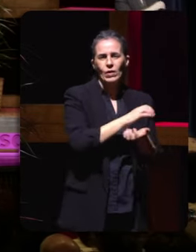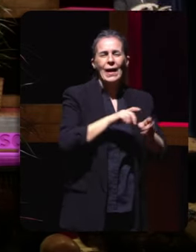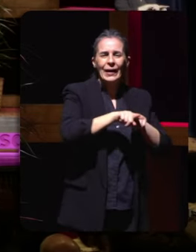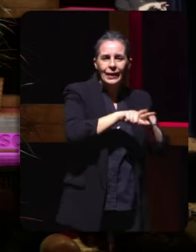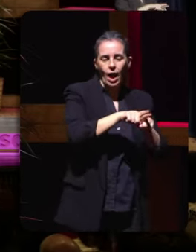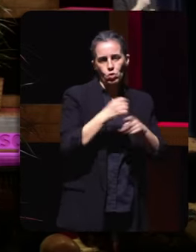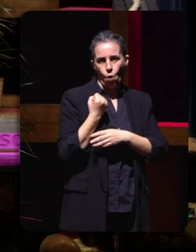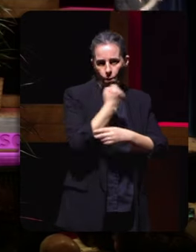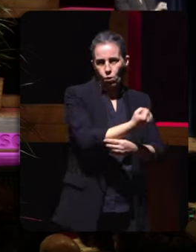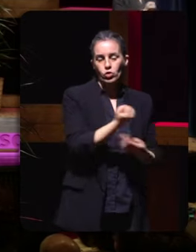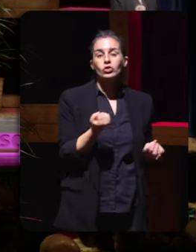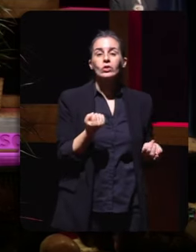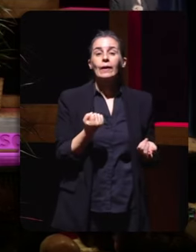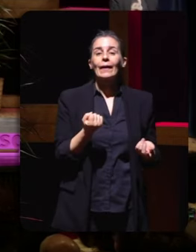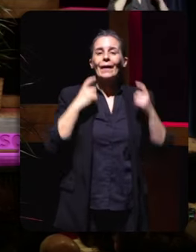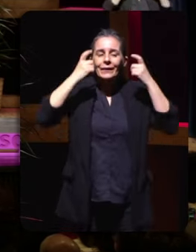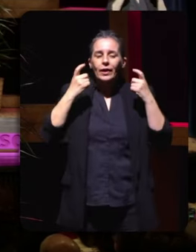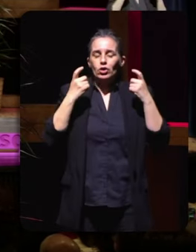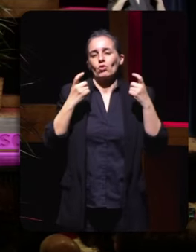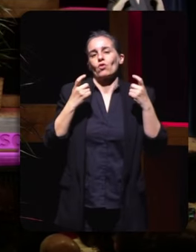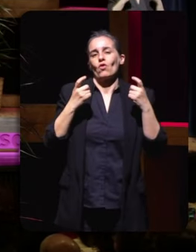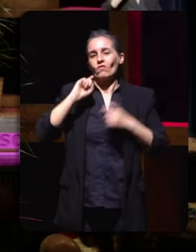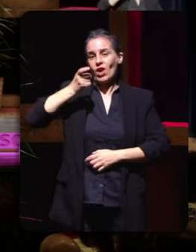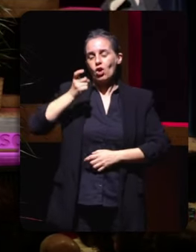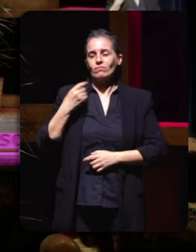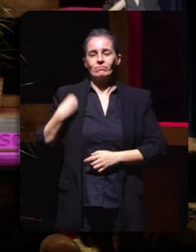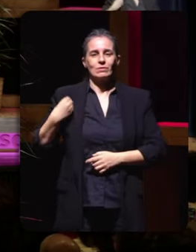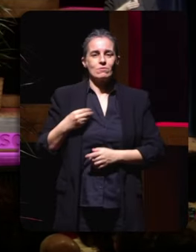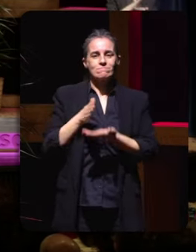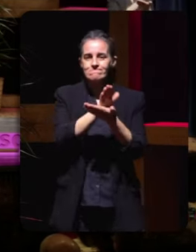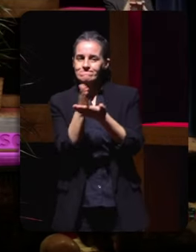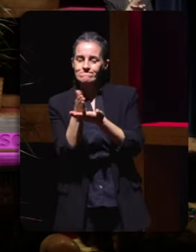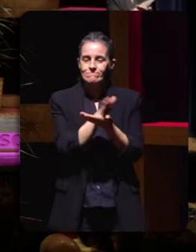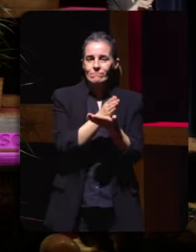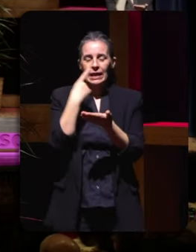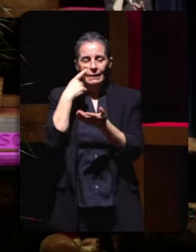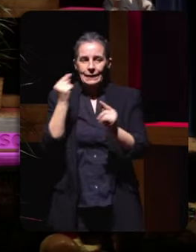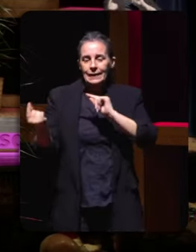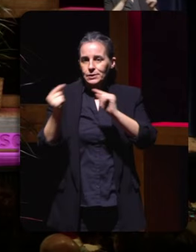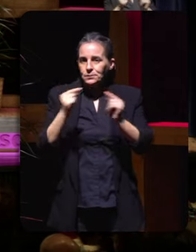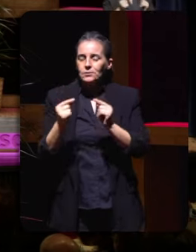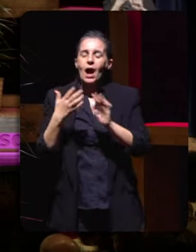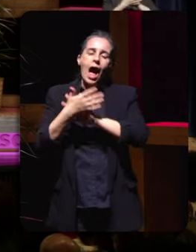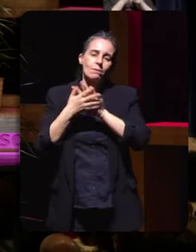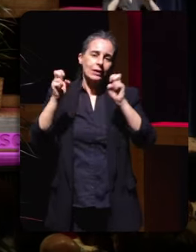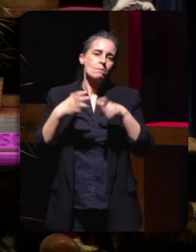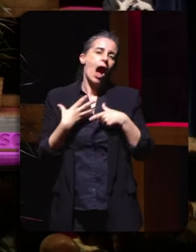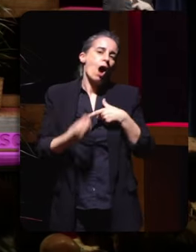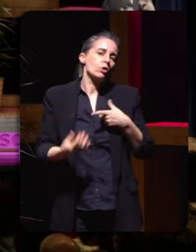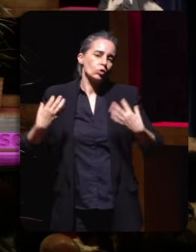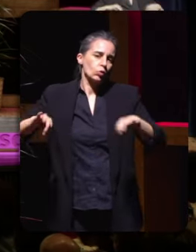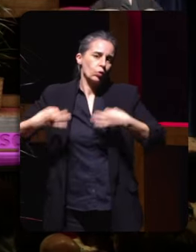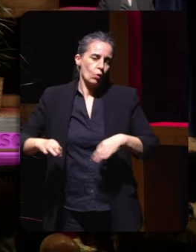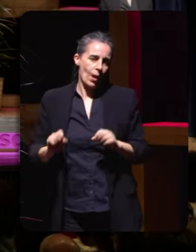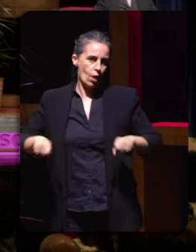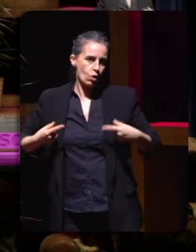este respaldo, intentou modular Feijo o discurso evitando falar do aborto como un direito. Recuerden que Borja Semper dixo que o presidente do